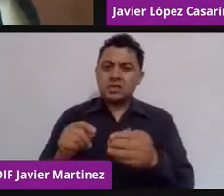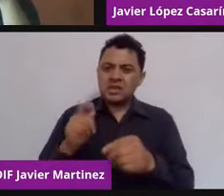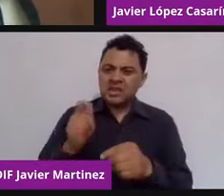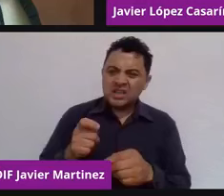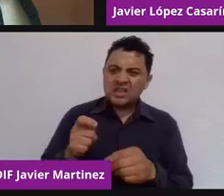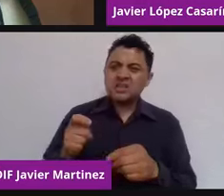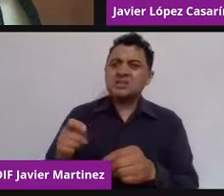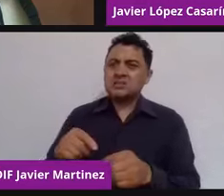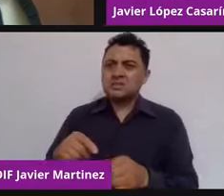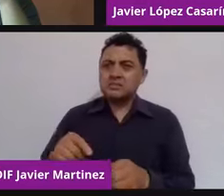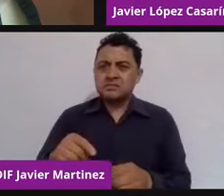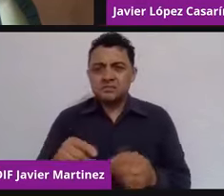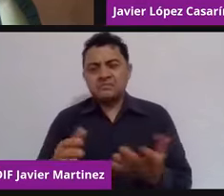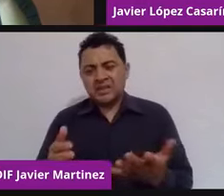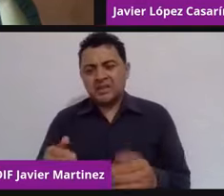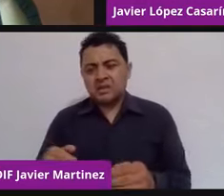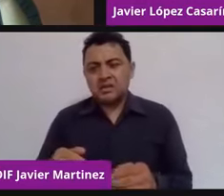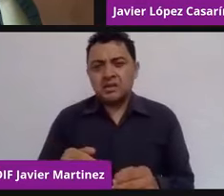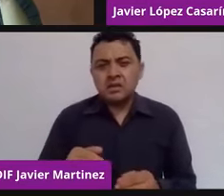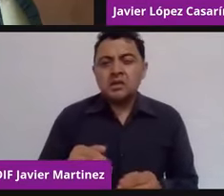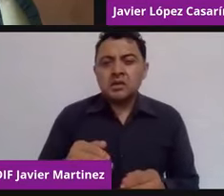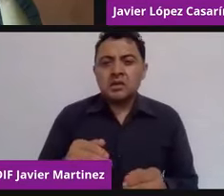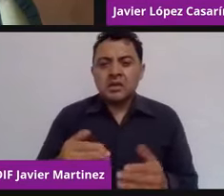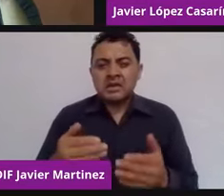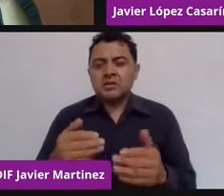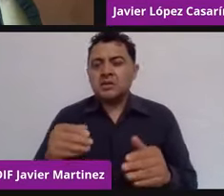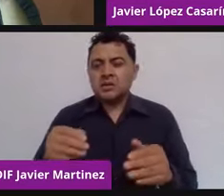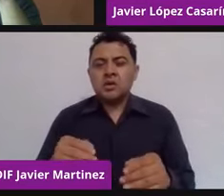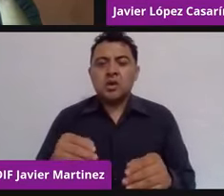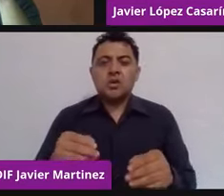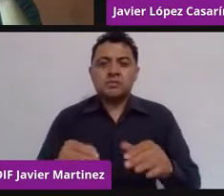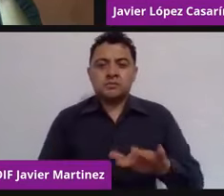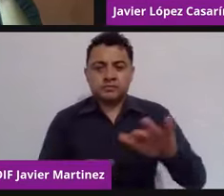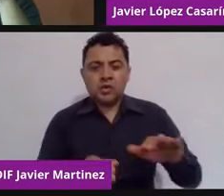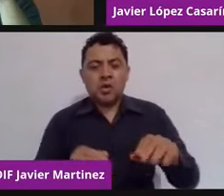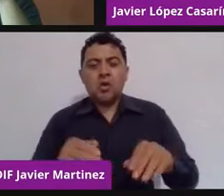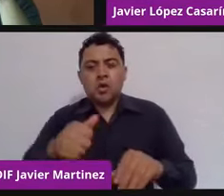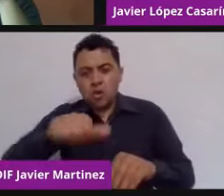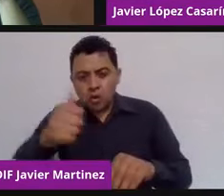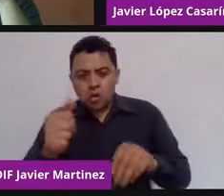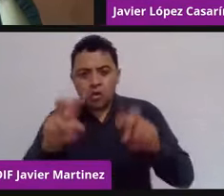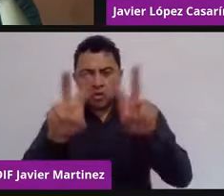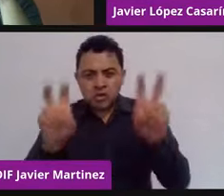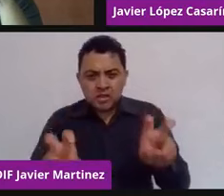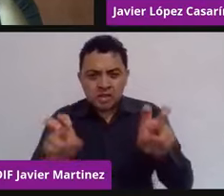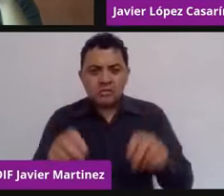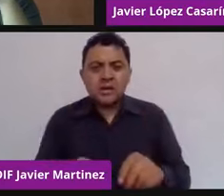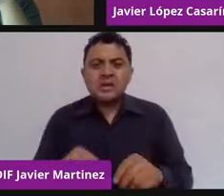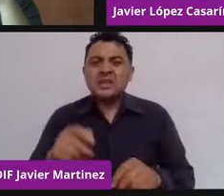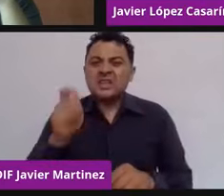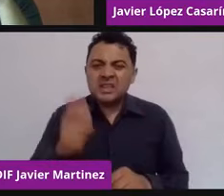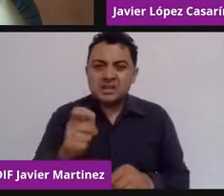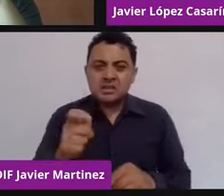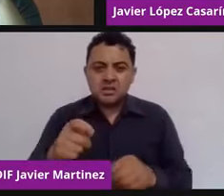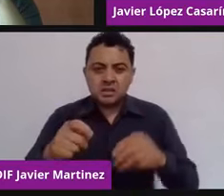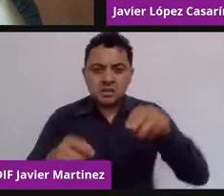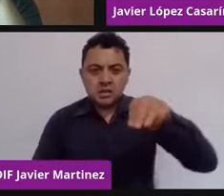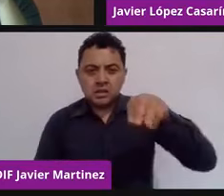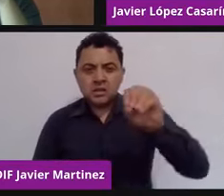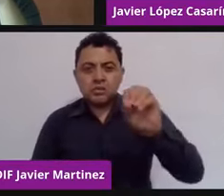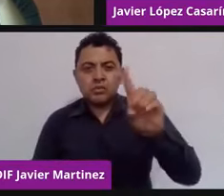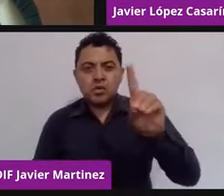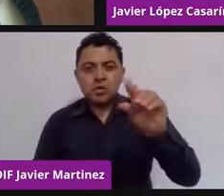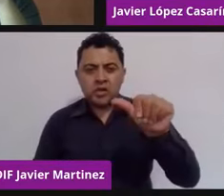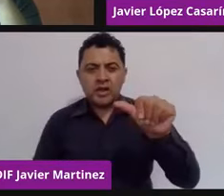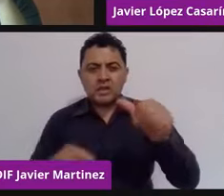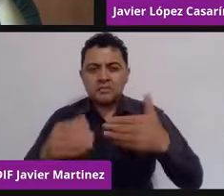papás en mi caso y abuelos donde decían, ¿sabes cuántos años tienes este traje conmigo? Pues tiene 10 o tiene 15.